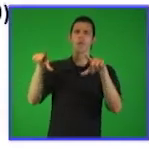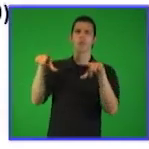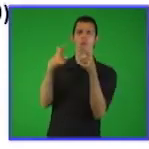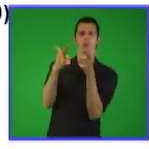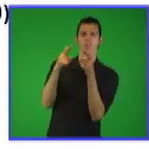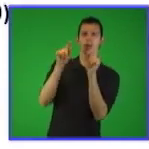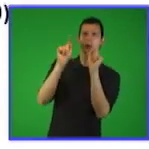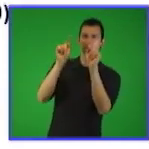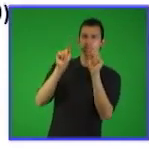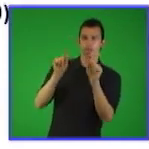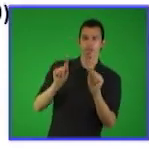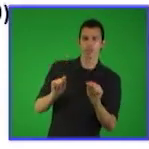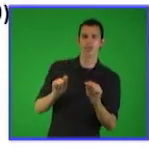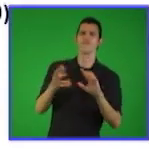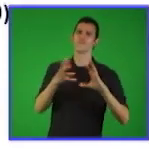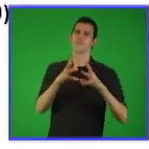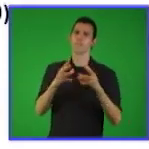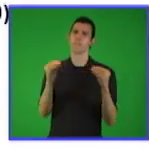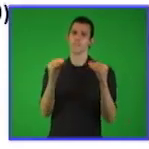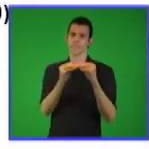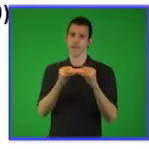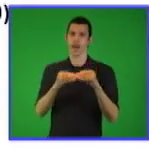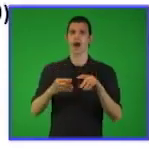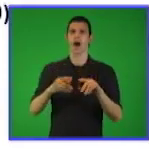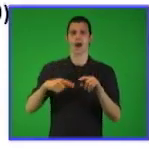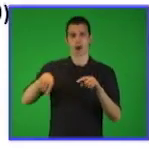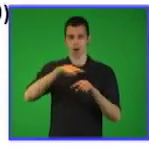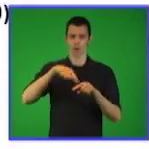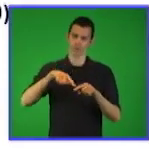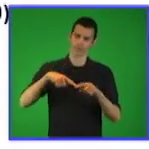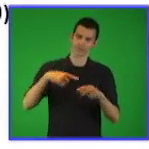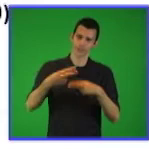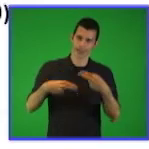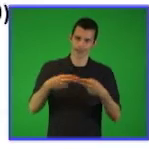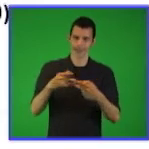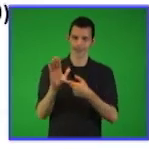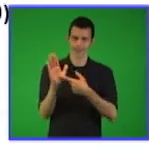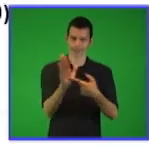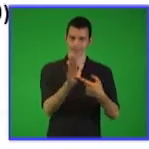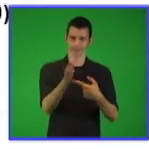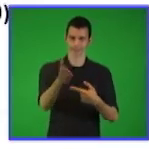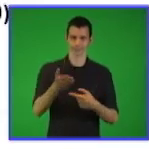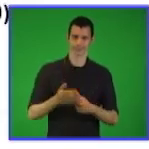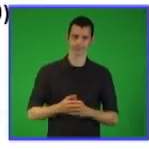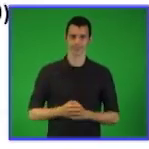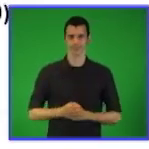relaciones siguientes que vamos a mostrar a continuación.